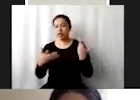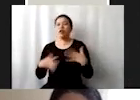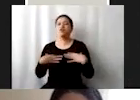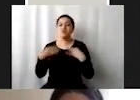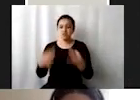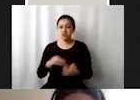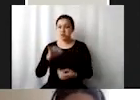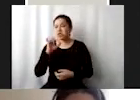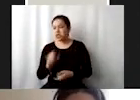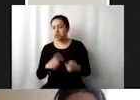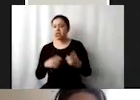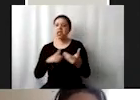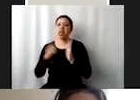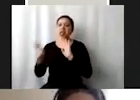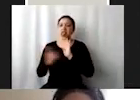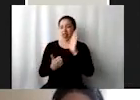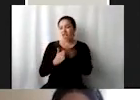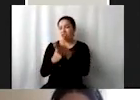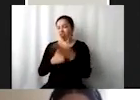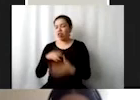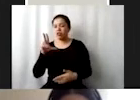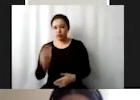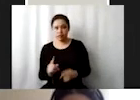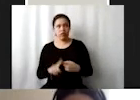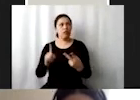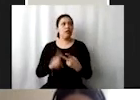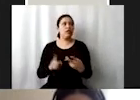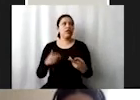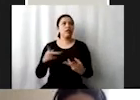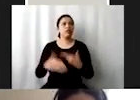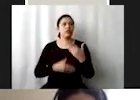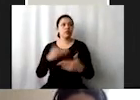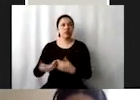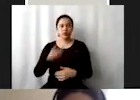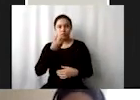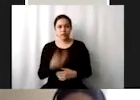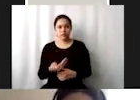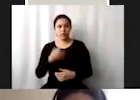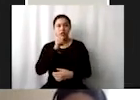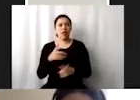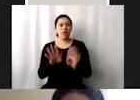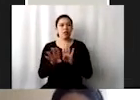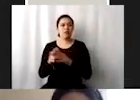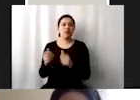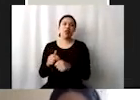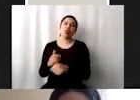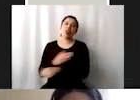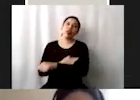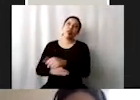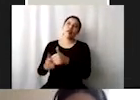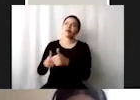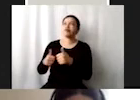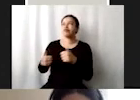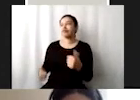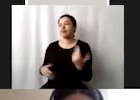tantas trabas legales que sean eficientes los procesos no sean tan demorados que les permitan que les hagan la